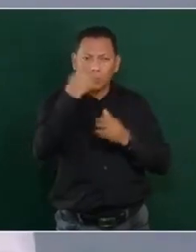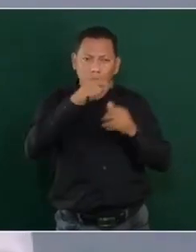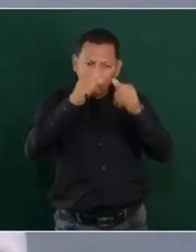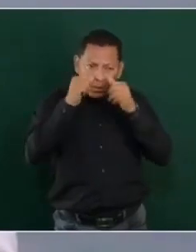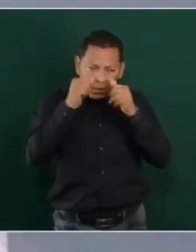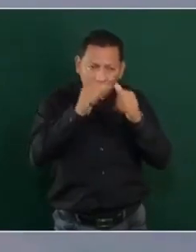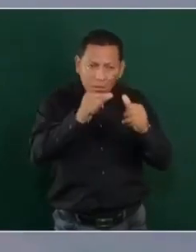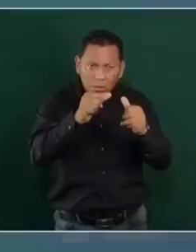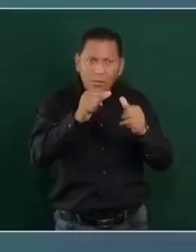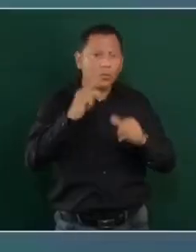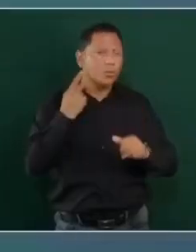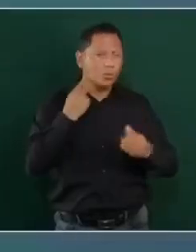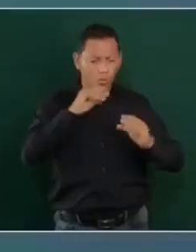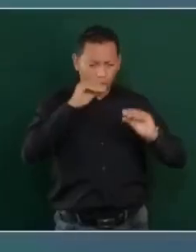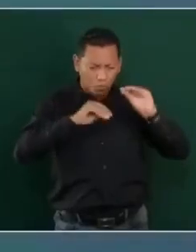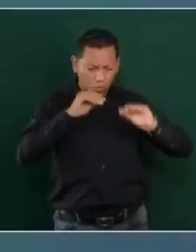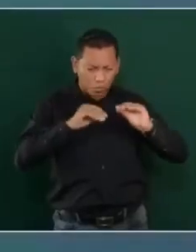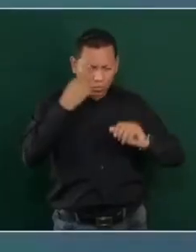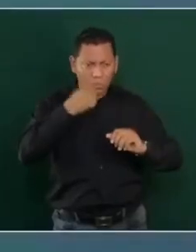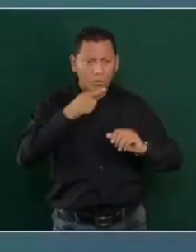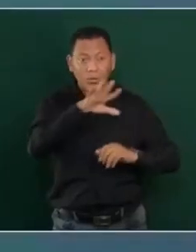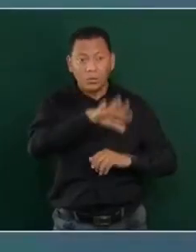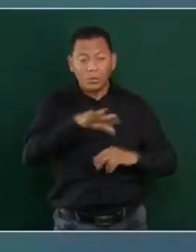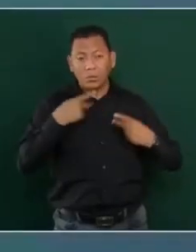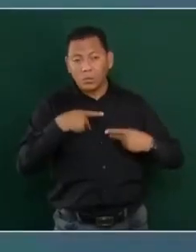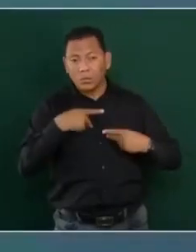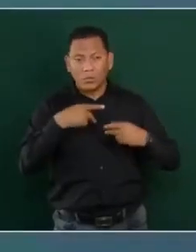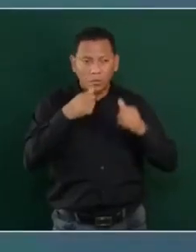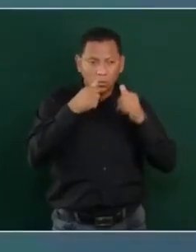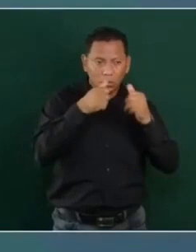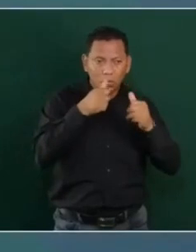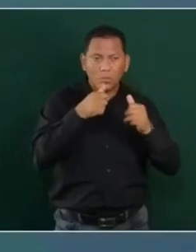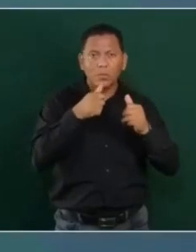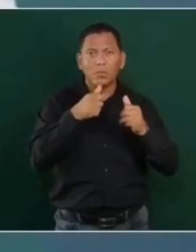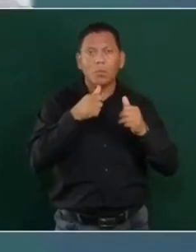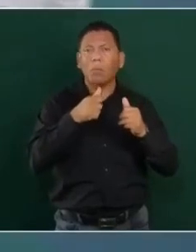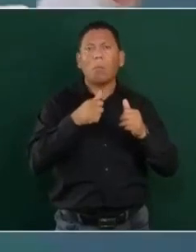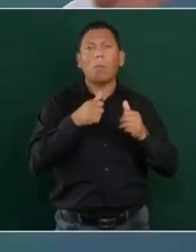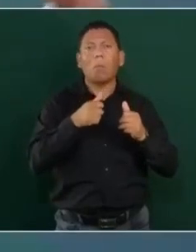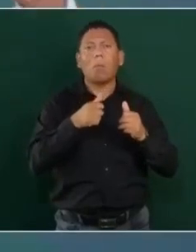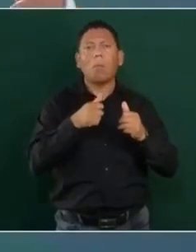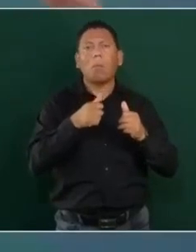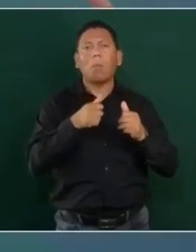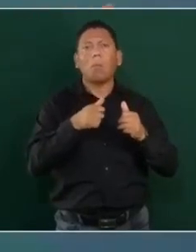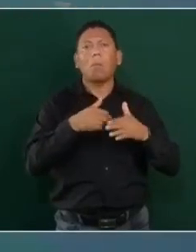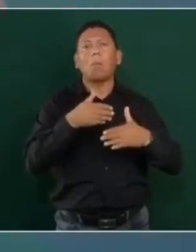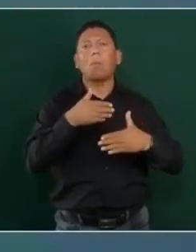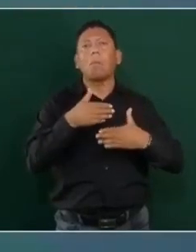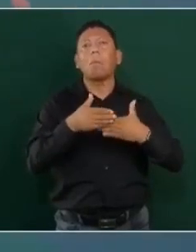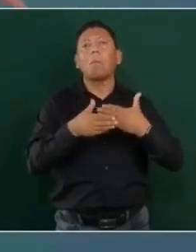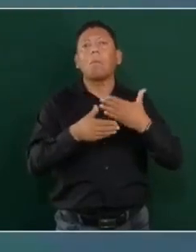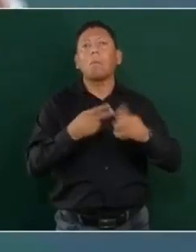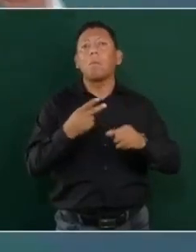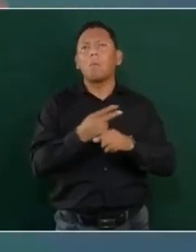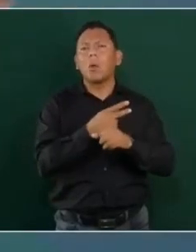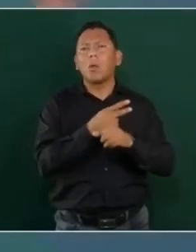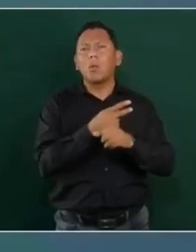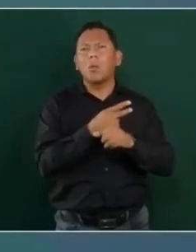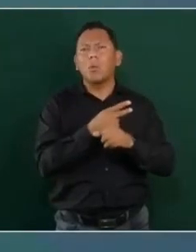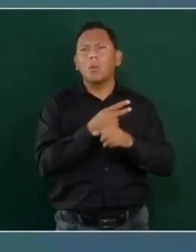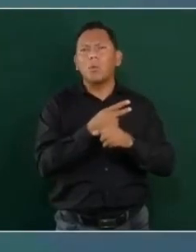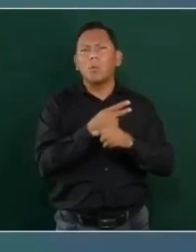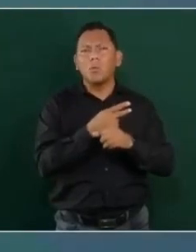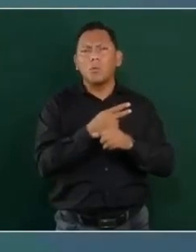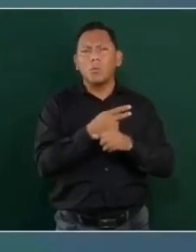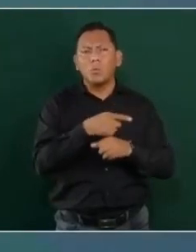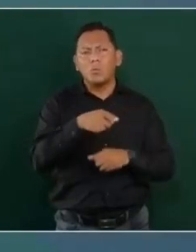a la gente y de repente empieza a consumirse